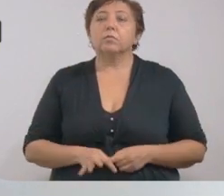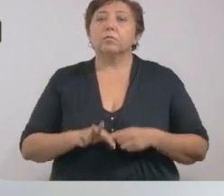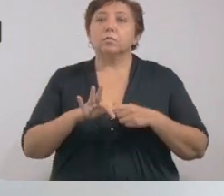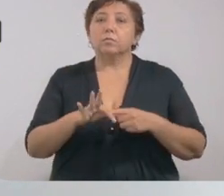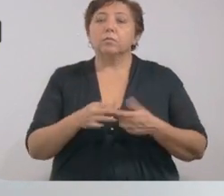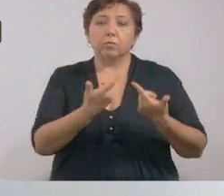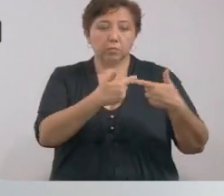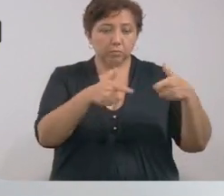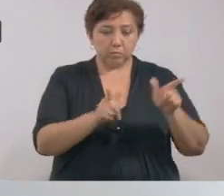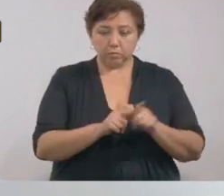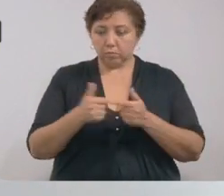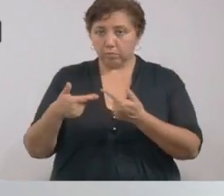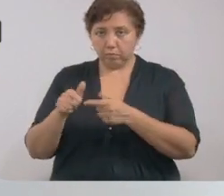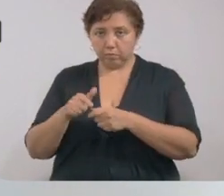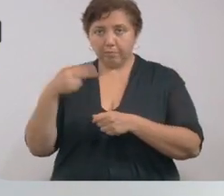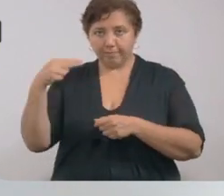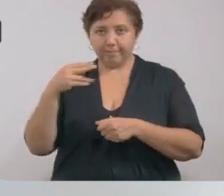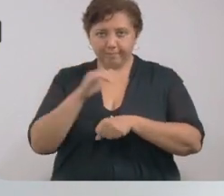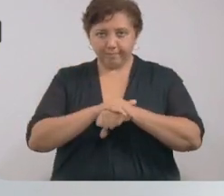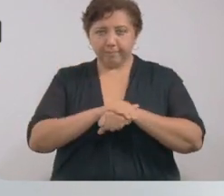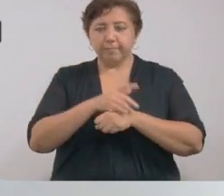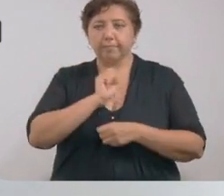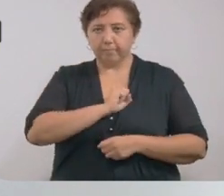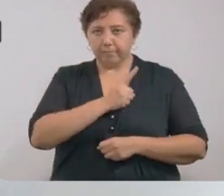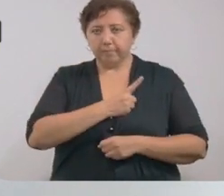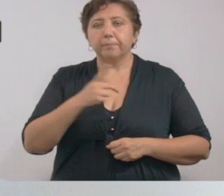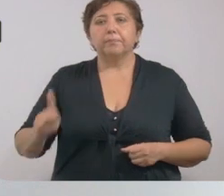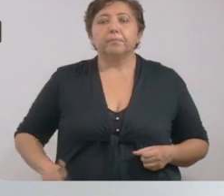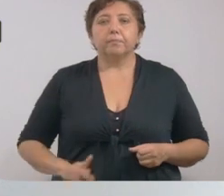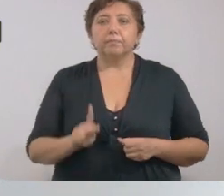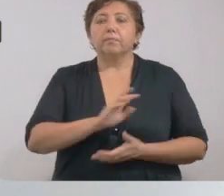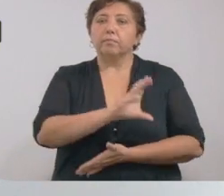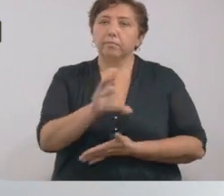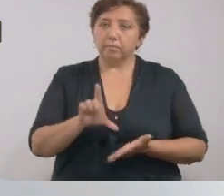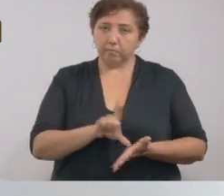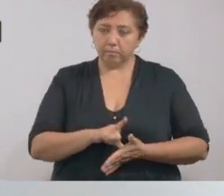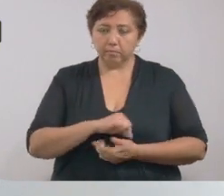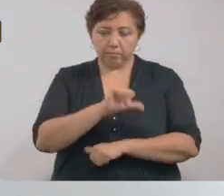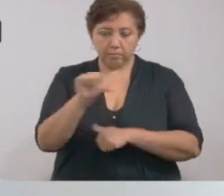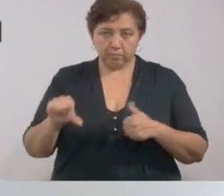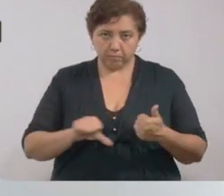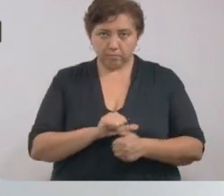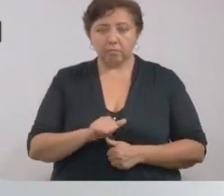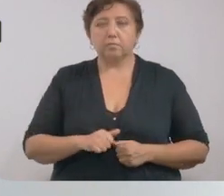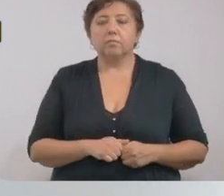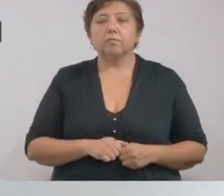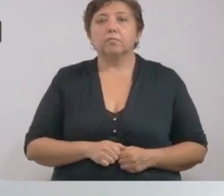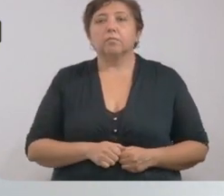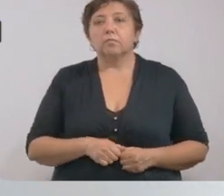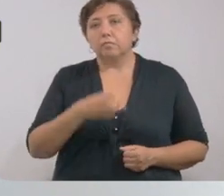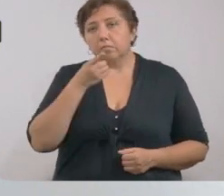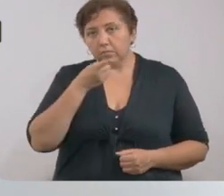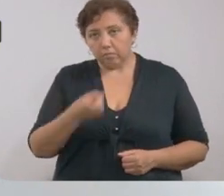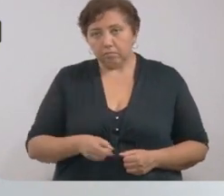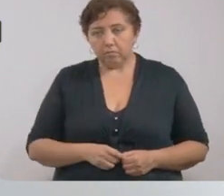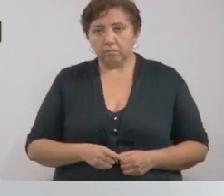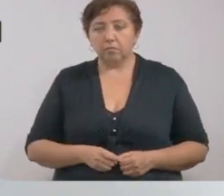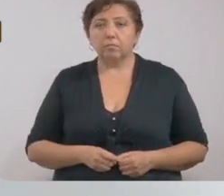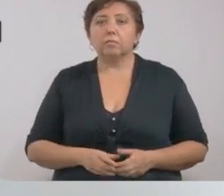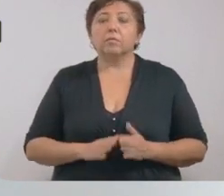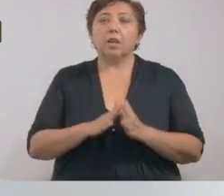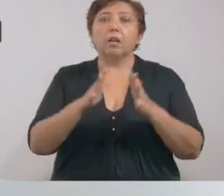presencia de brigadas de Amigos de la Salud en los municipios, colonias y comisarías que presentan una